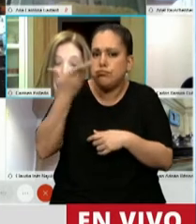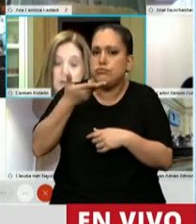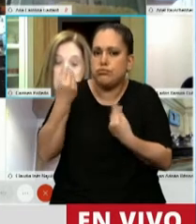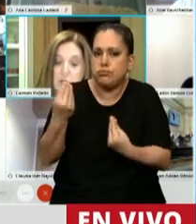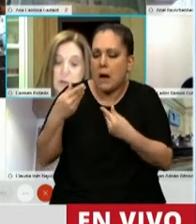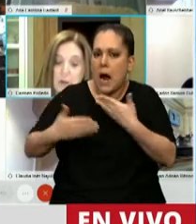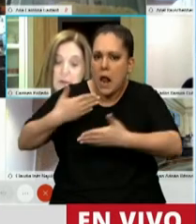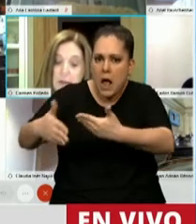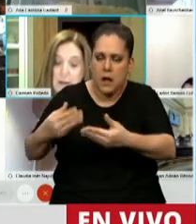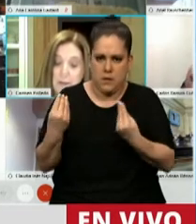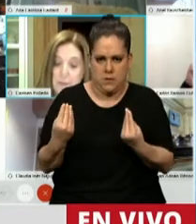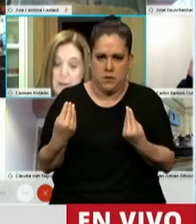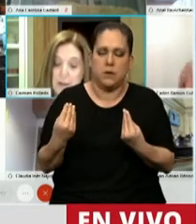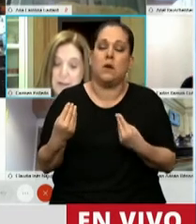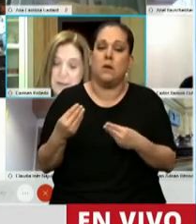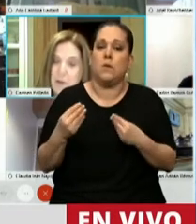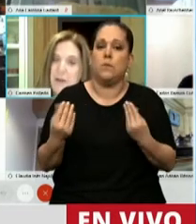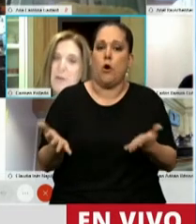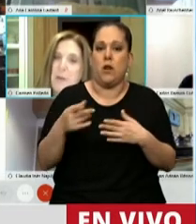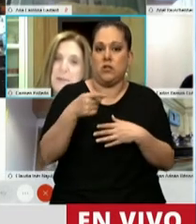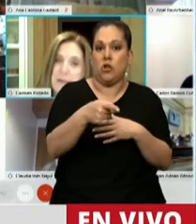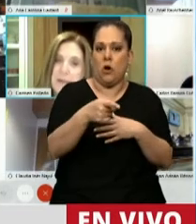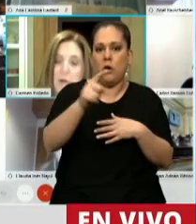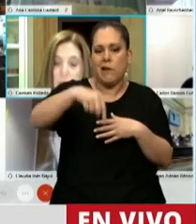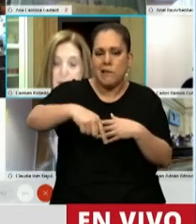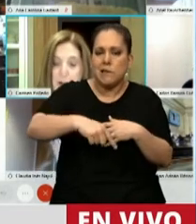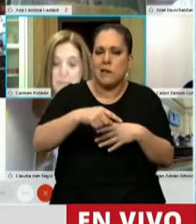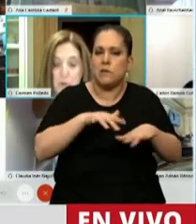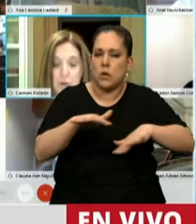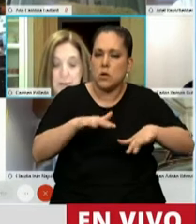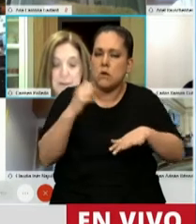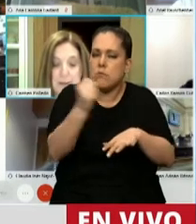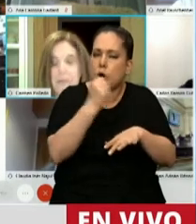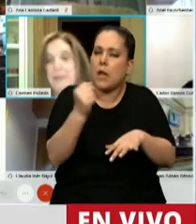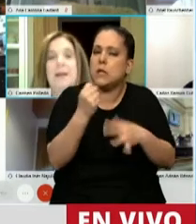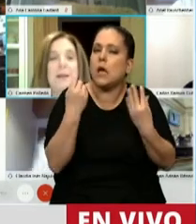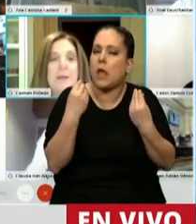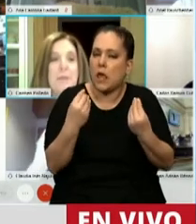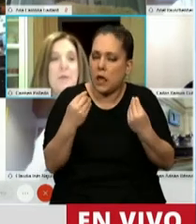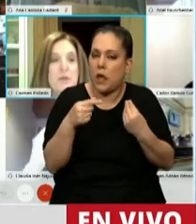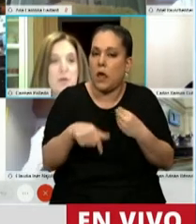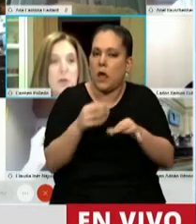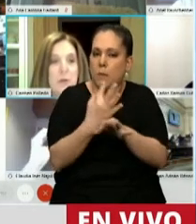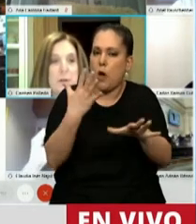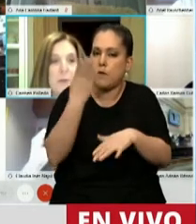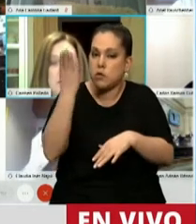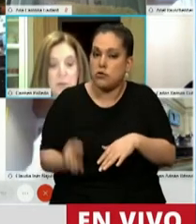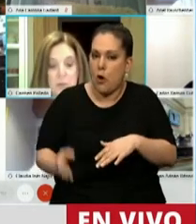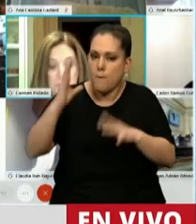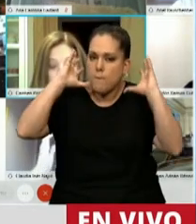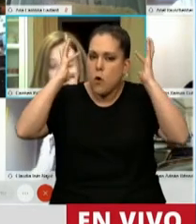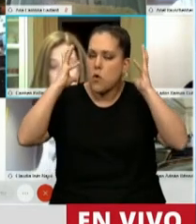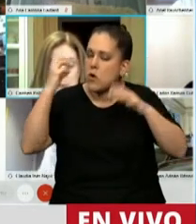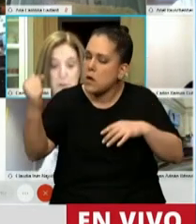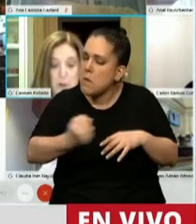En este contexto significa, y tenemos que darle un especial lugar a la importancia que tiene esta profesión en nuestra vida